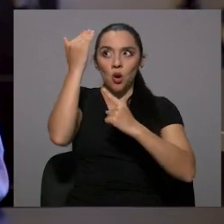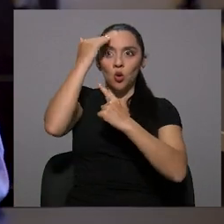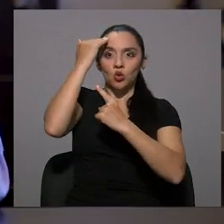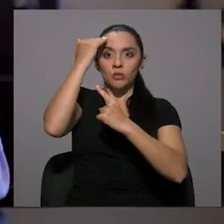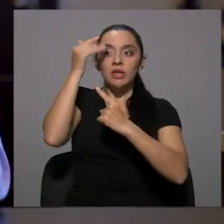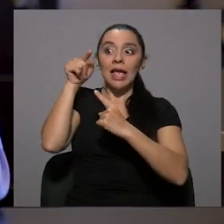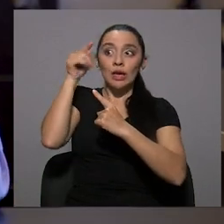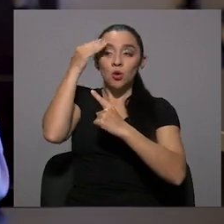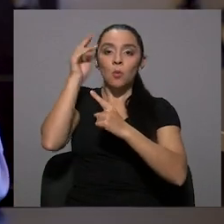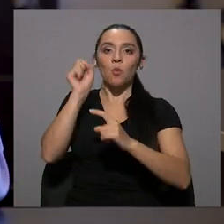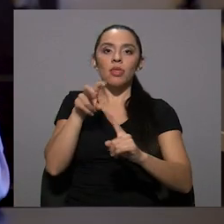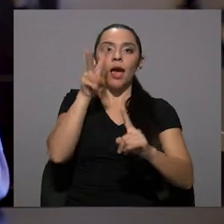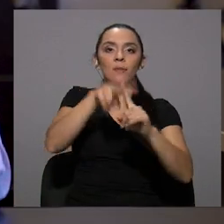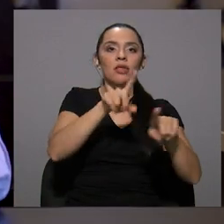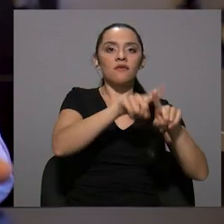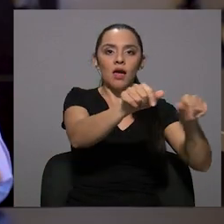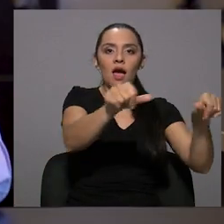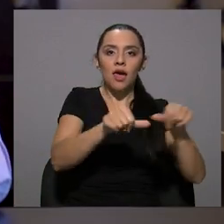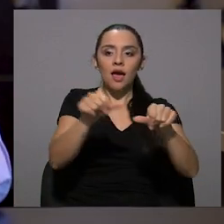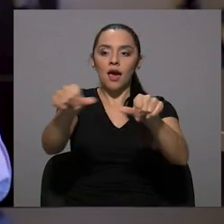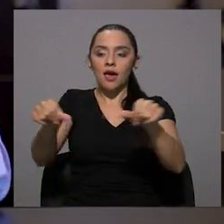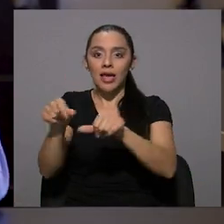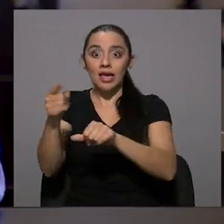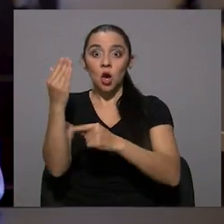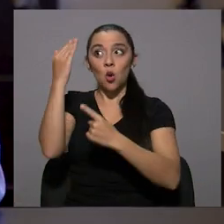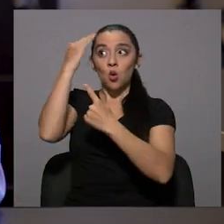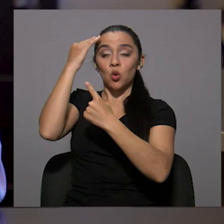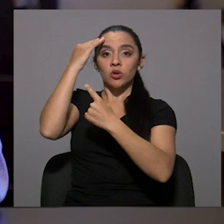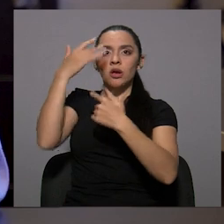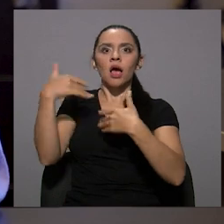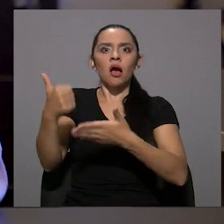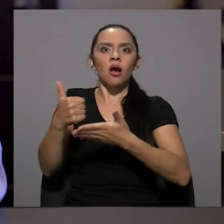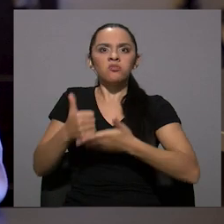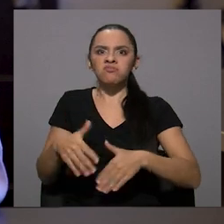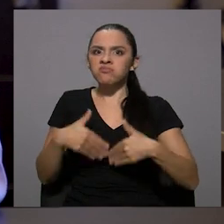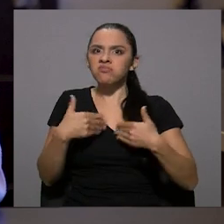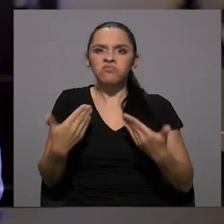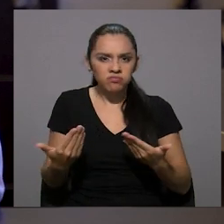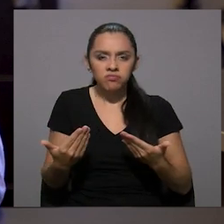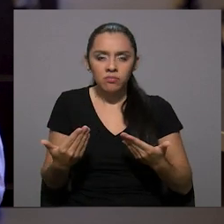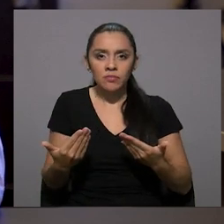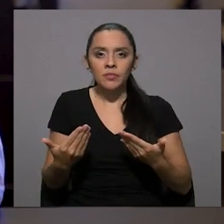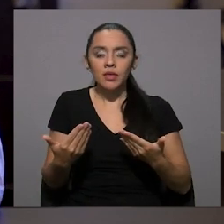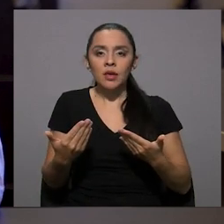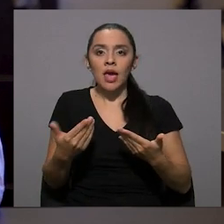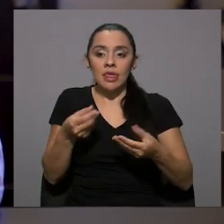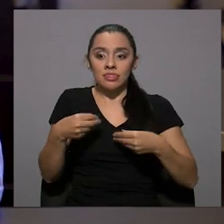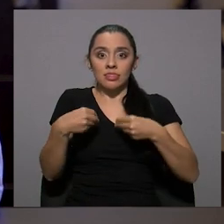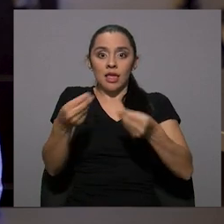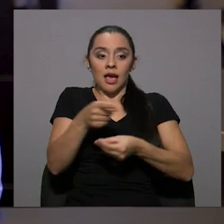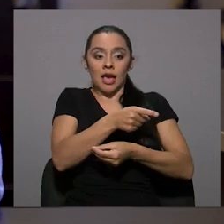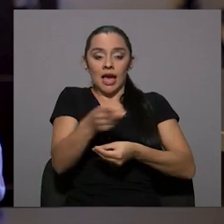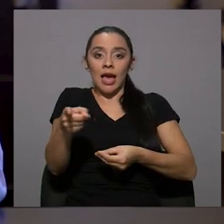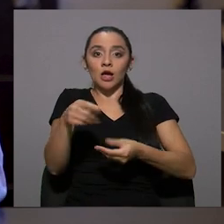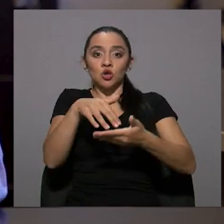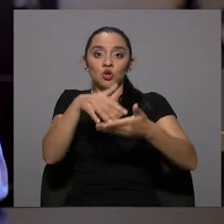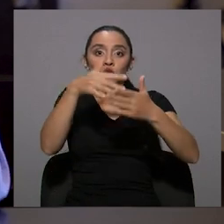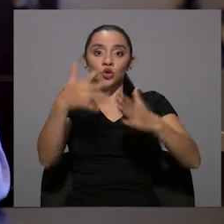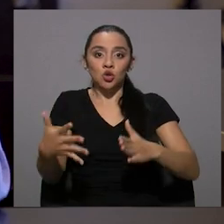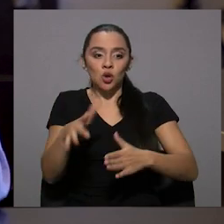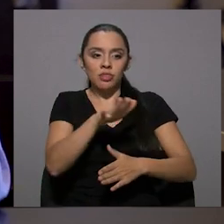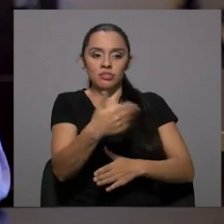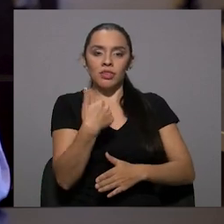son conocimientos STEM aplicados a muchas áreas, ¿verdad? Y esos conocimientos STEM lo que hacen es que